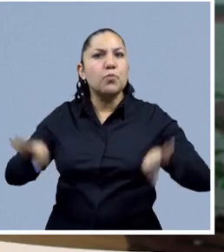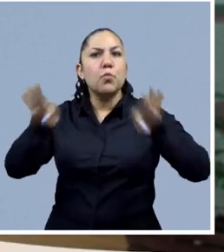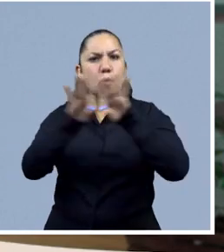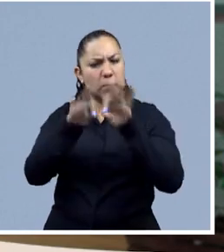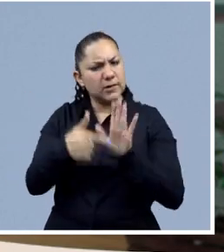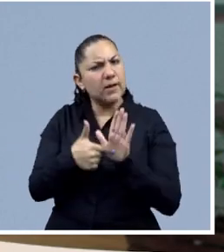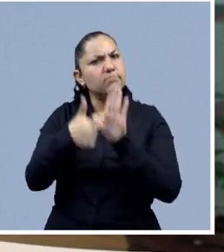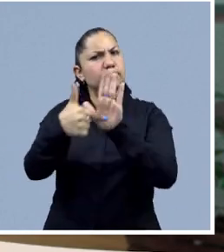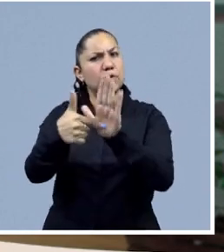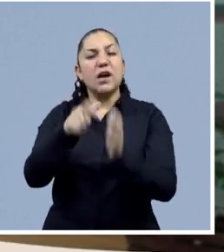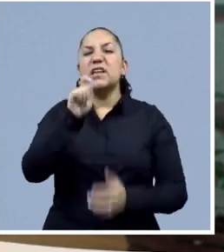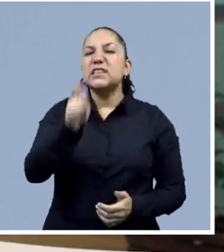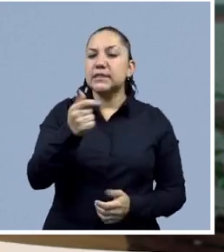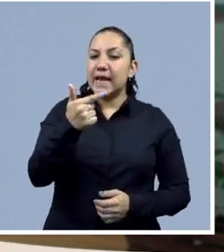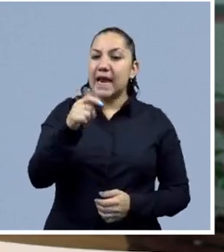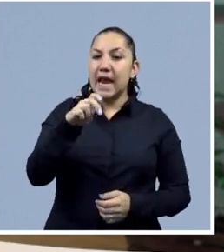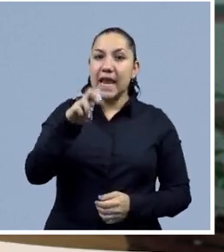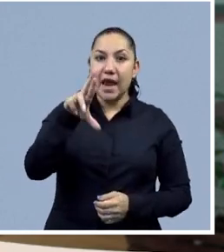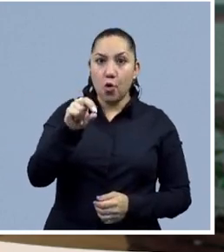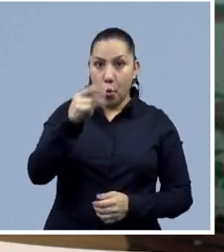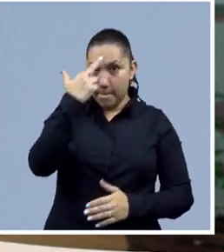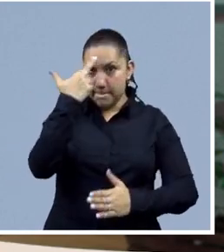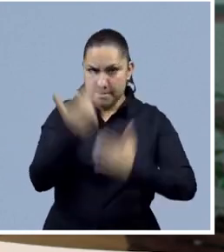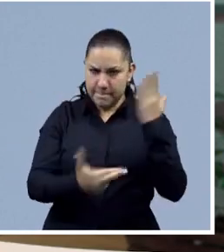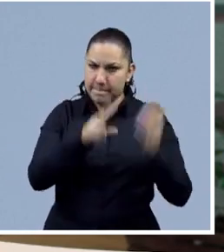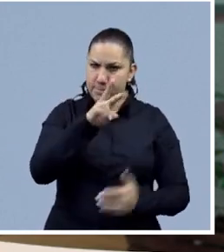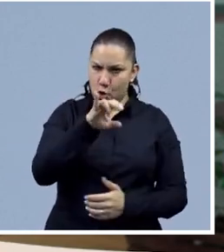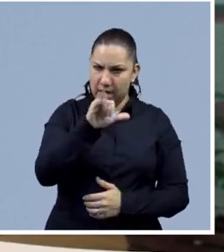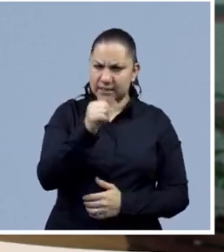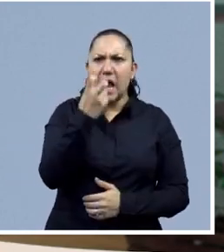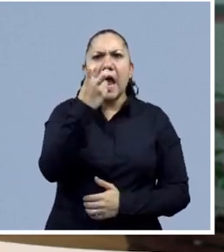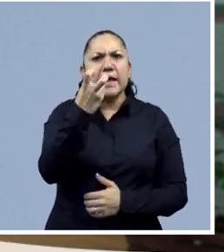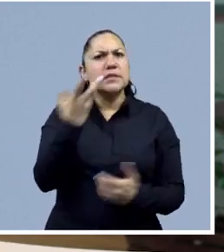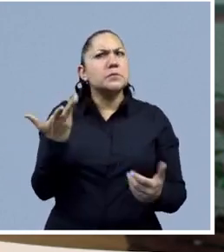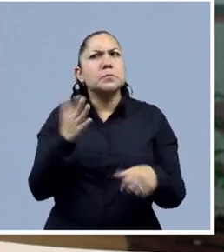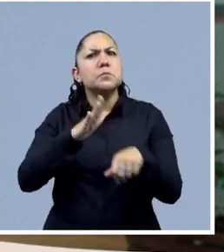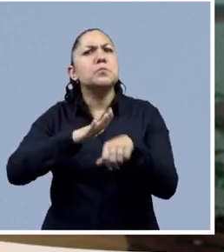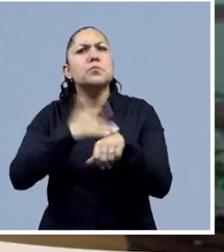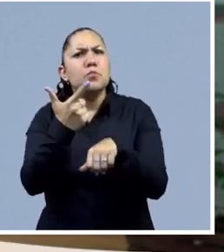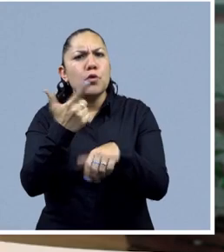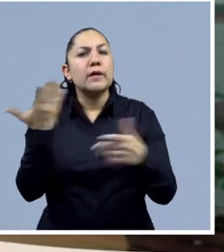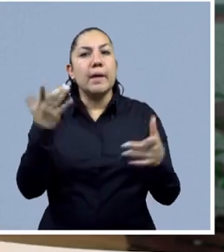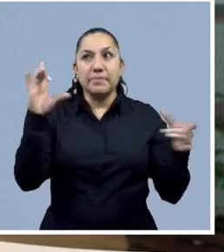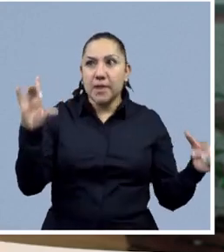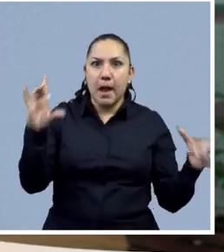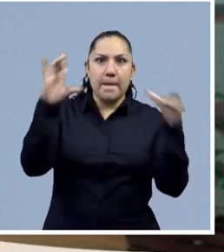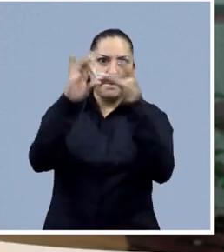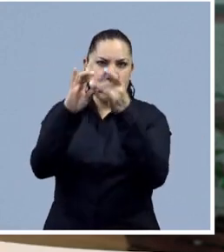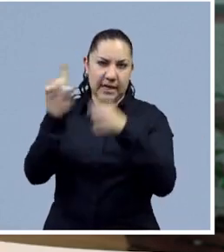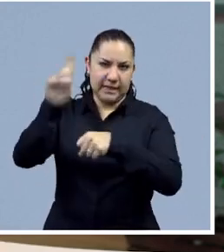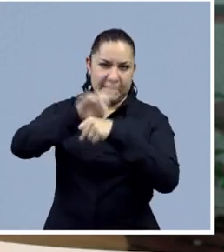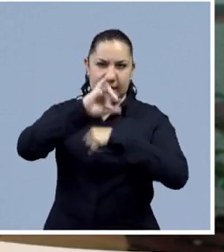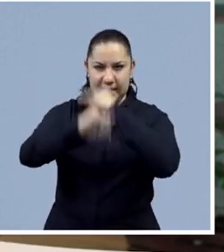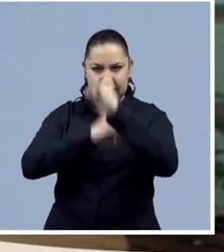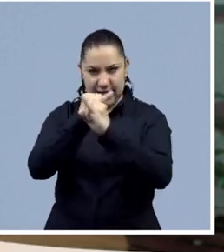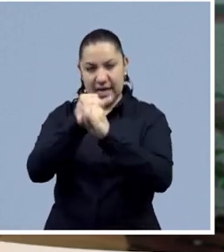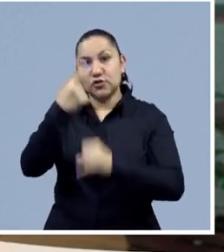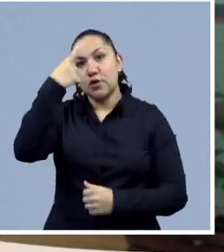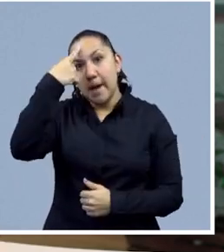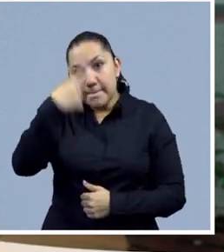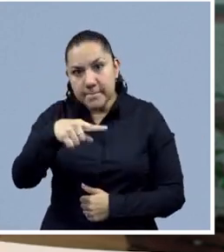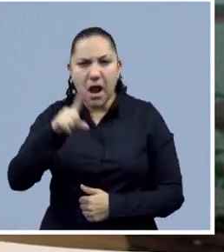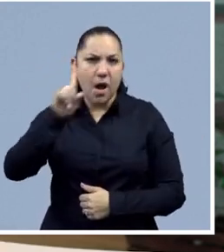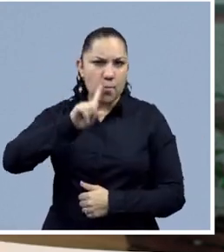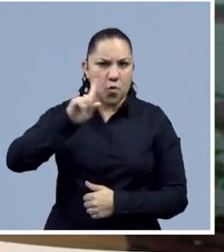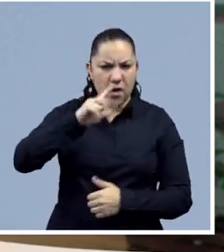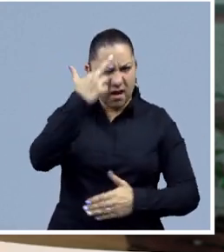vamos a hablar sobre la violencia de género. Esto no solo porque nos encontramos en el marco del Día Internacional para la Erradicación de la Violencia contra